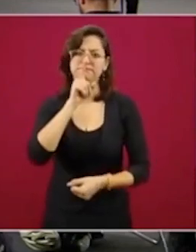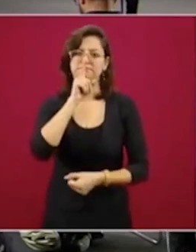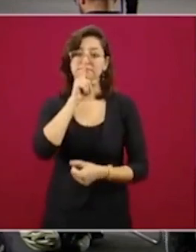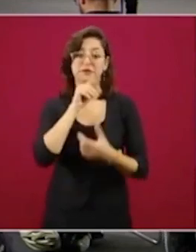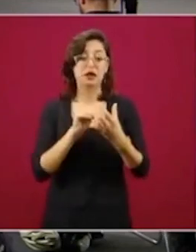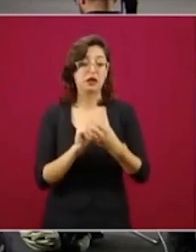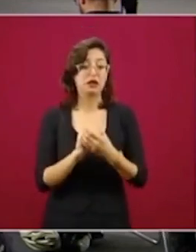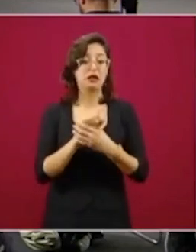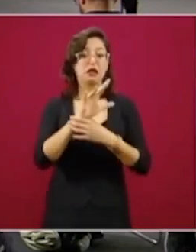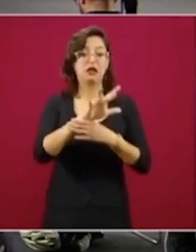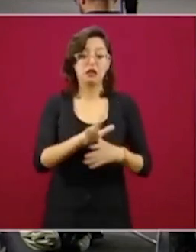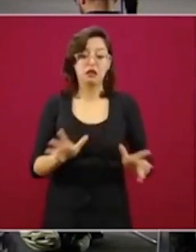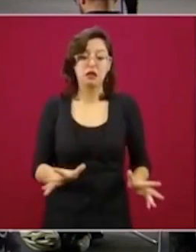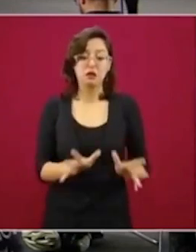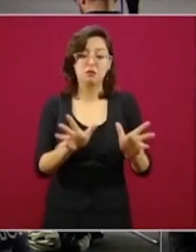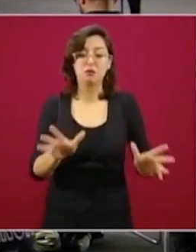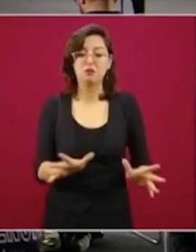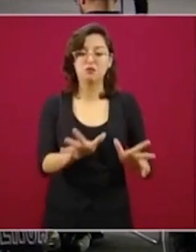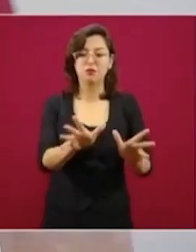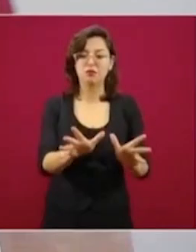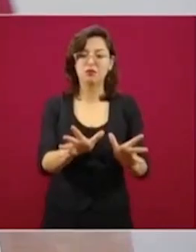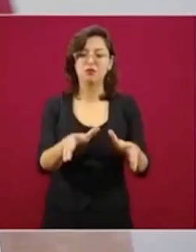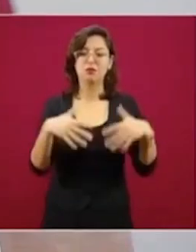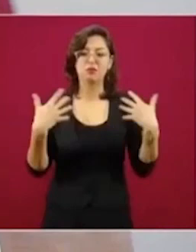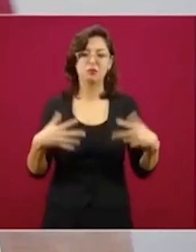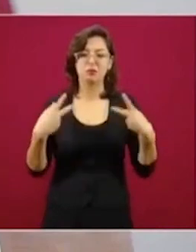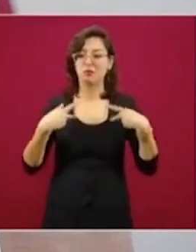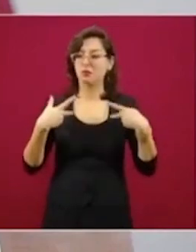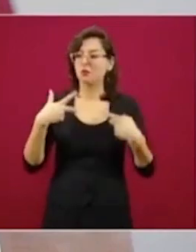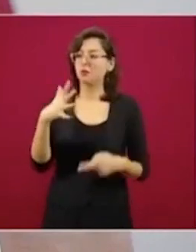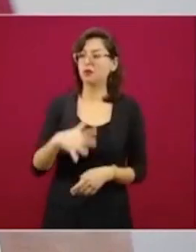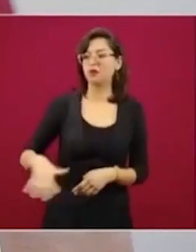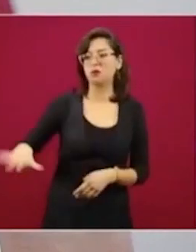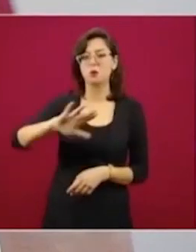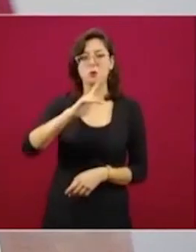valioso y preciado de cualquier país, su población.